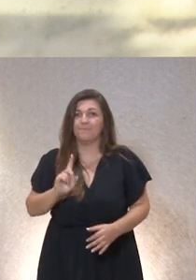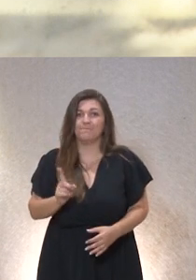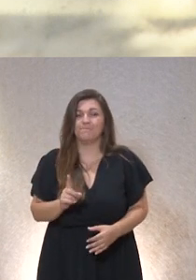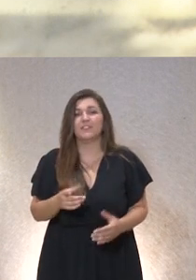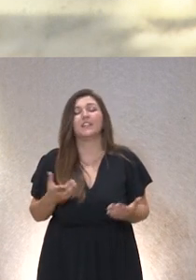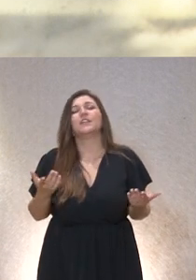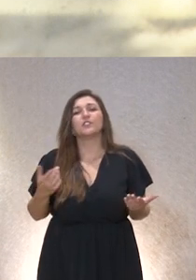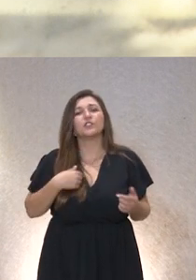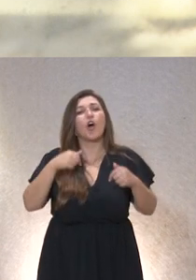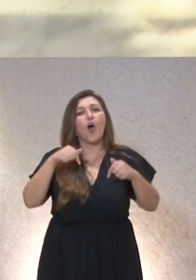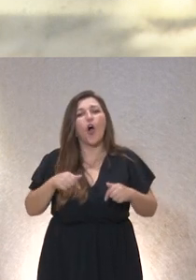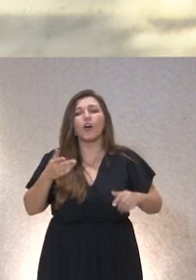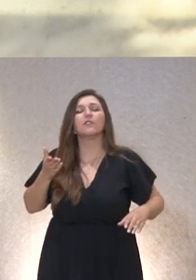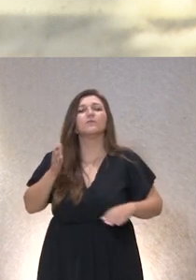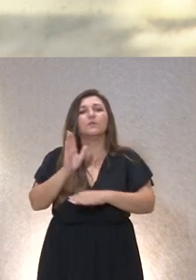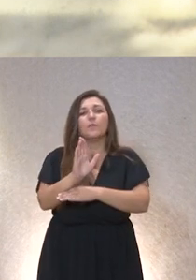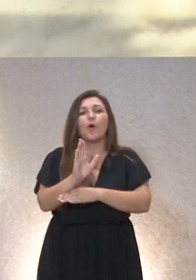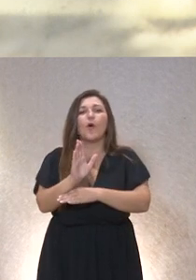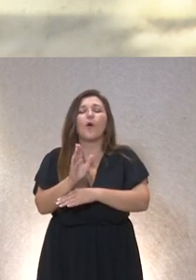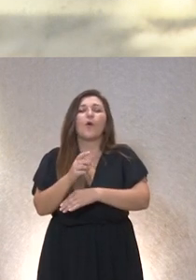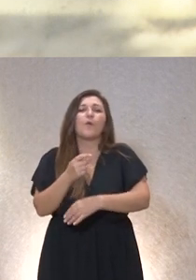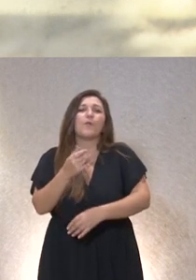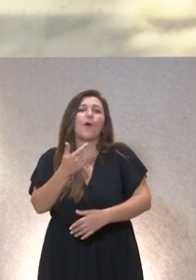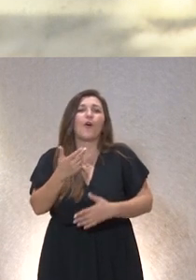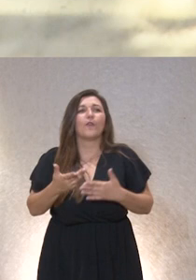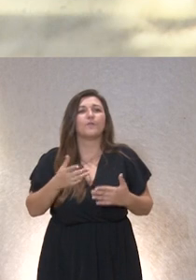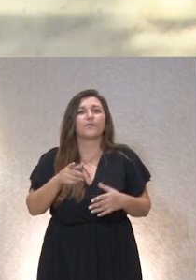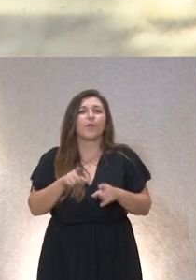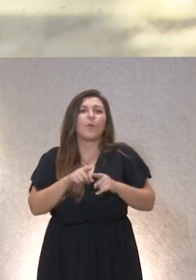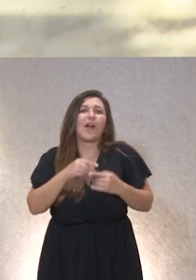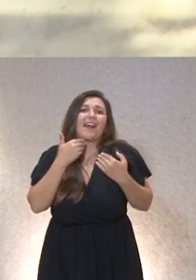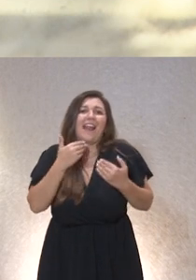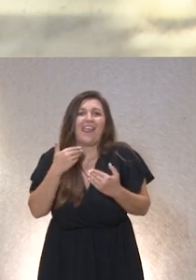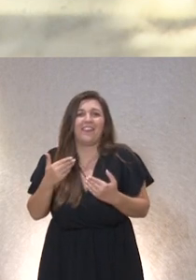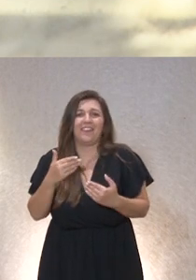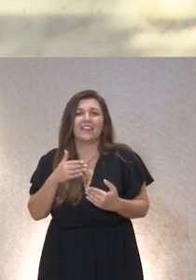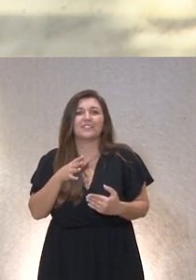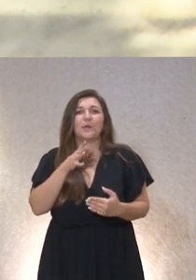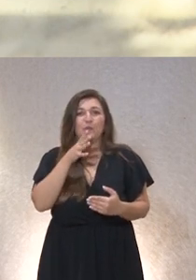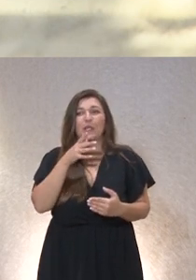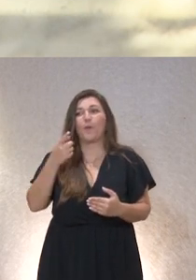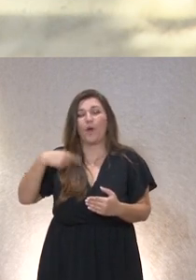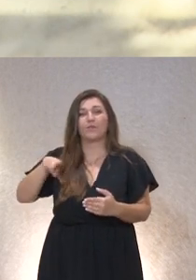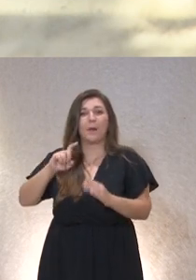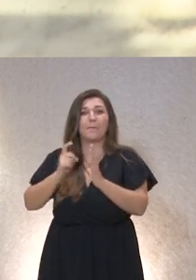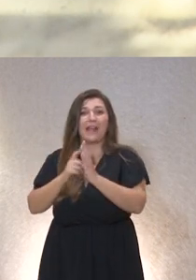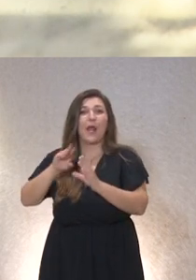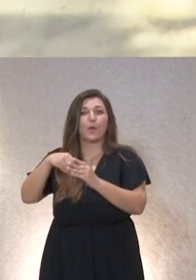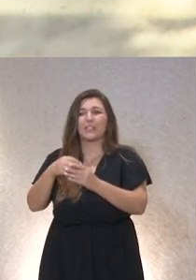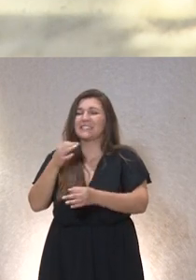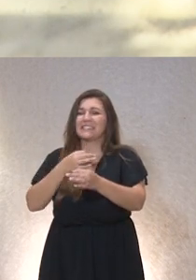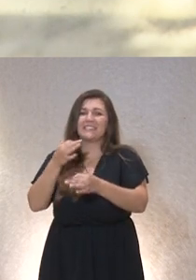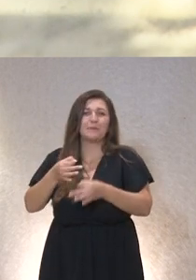hoy es un pequeño gesto de agradecimiento por lo mucho que colabora plena inclusión con nosotros y con nuestros